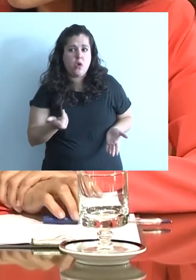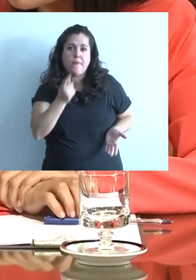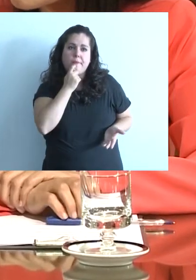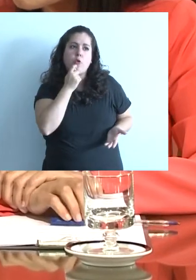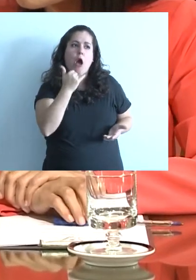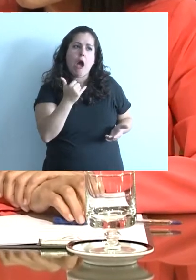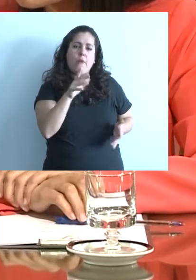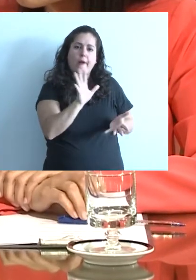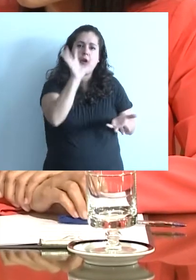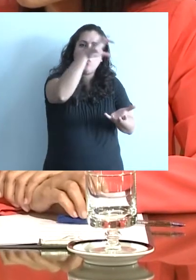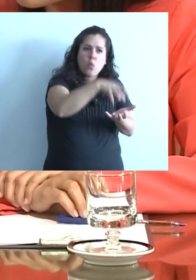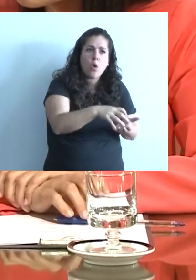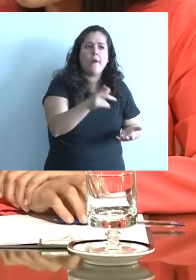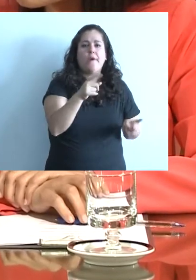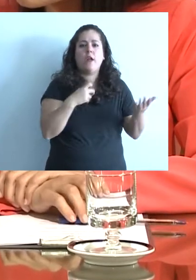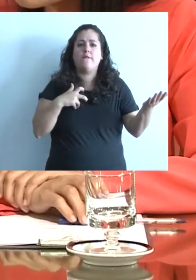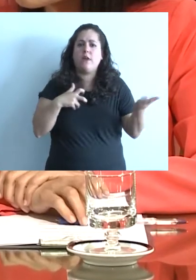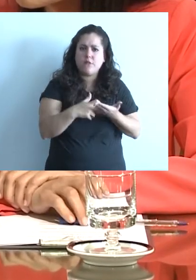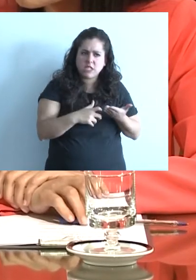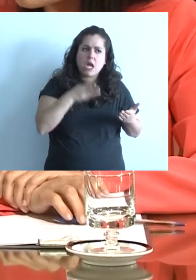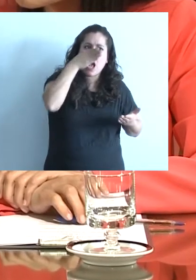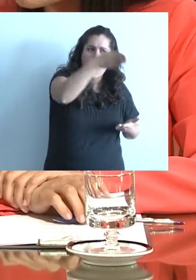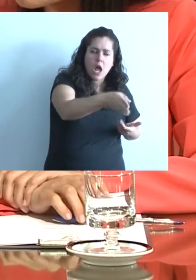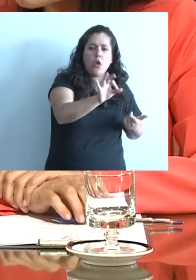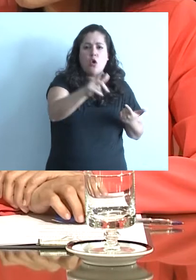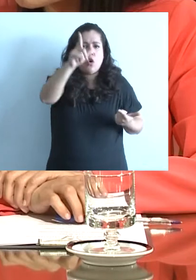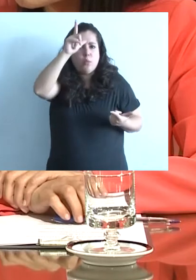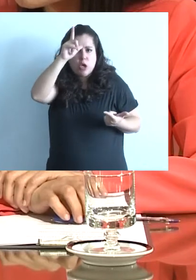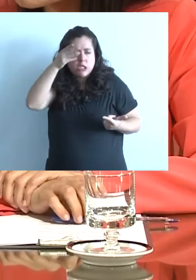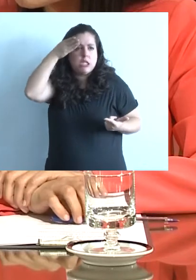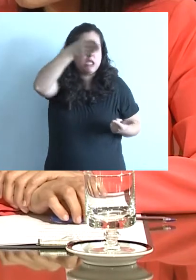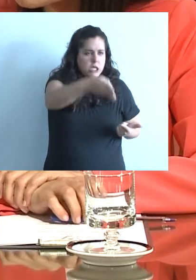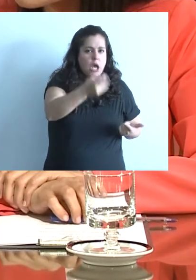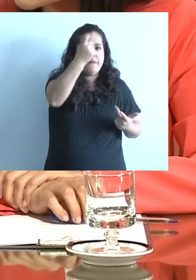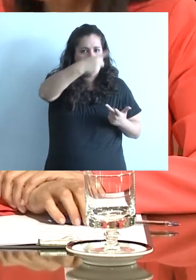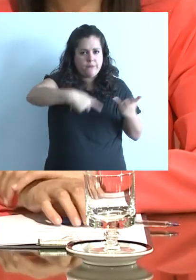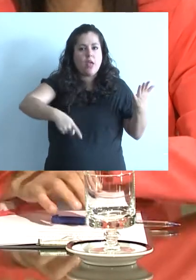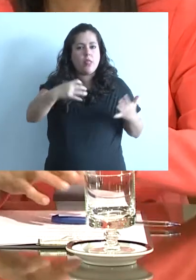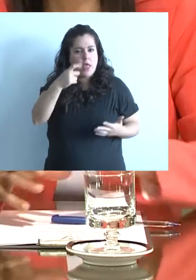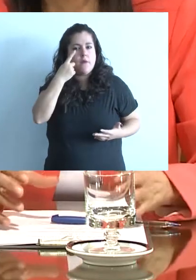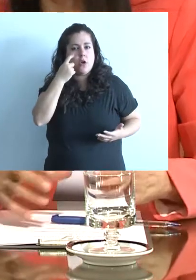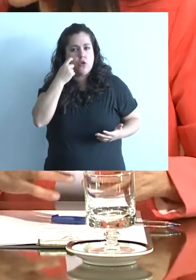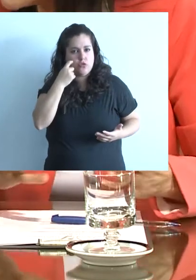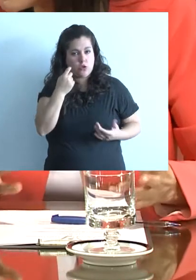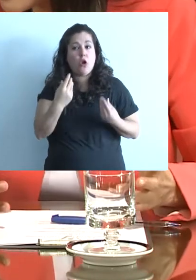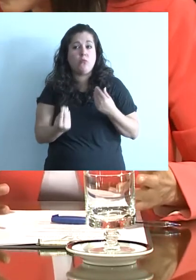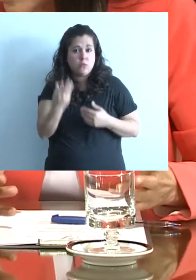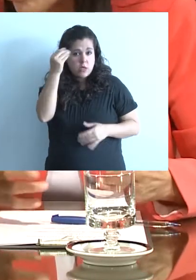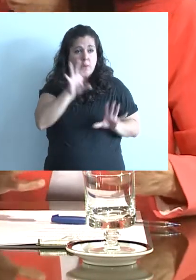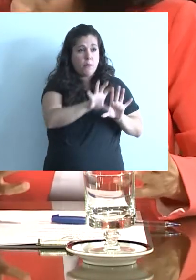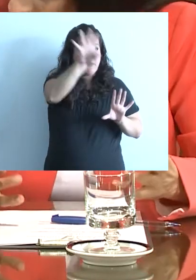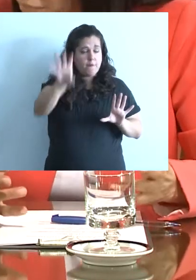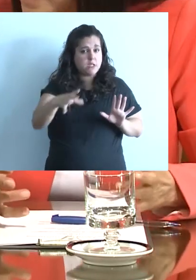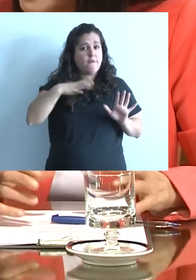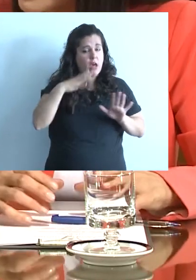posibilidad de infección, que tenga la posibilidad de asentamiento, en definitiva también de la verificación por parte de la policía, por todo lo Esto quiere decir que en la actualidad no están registrados